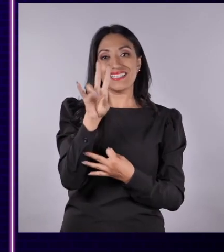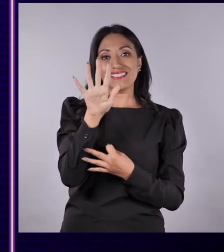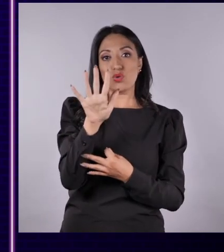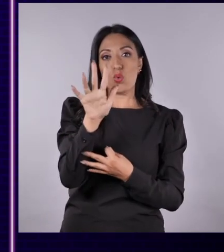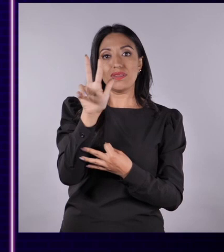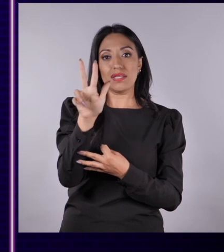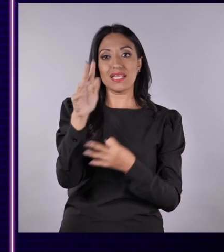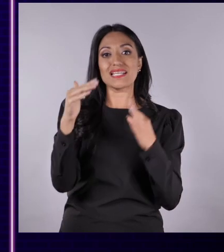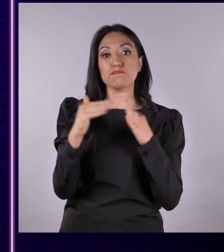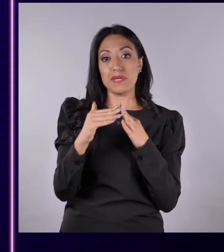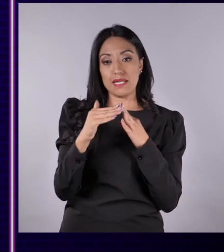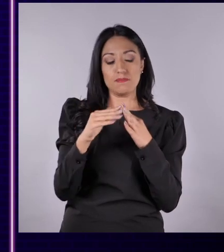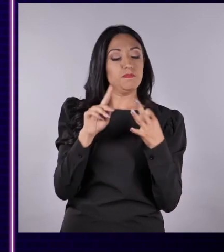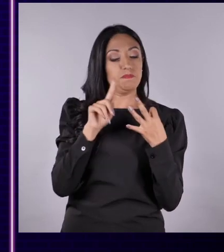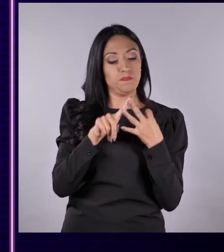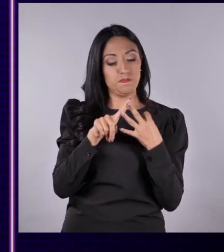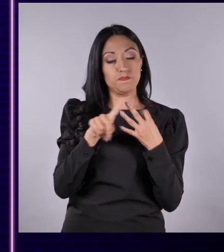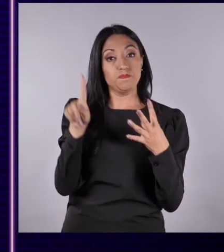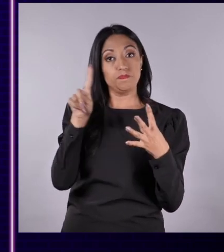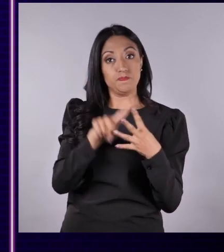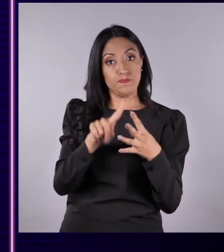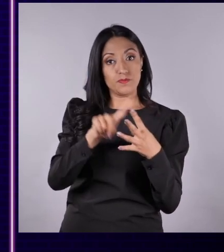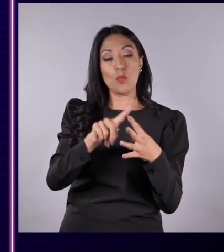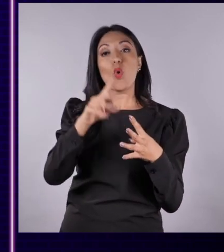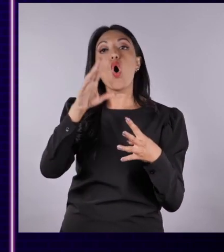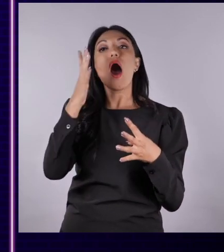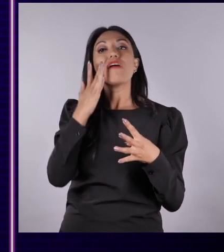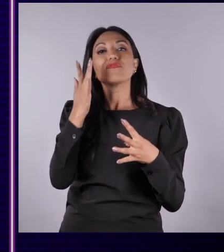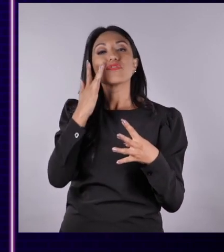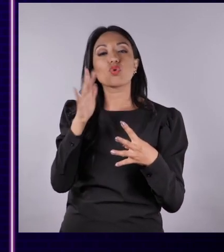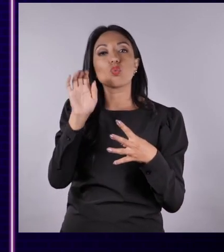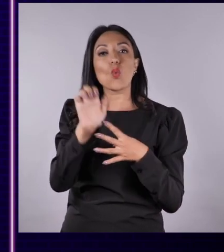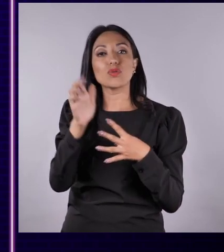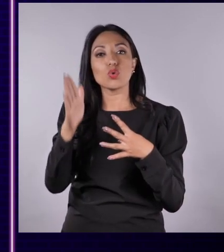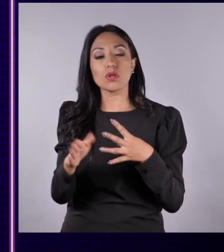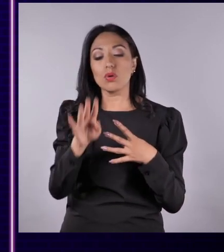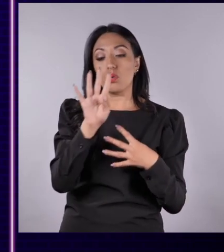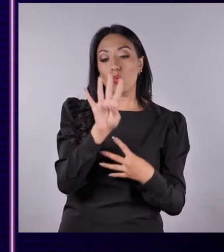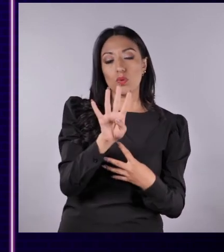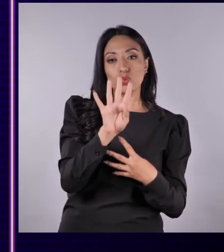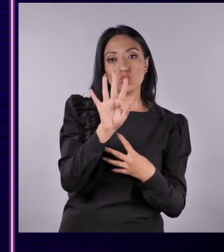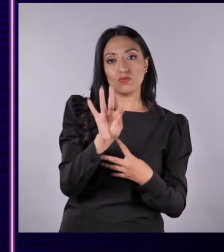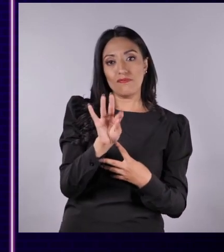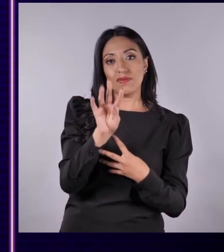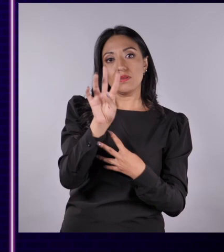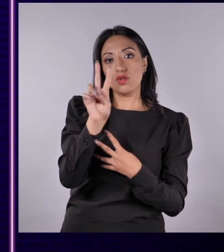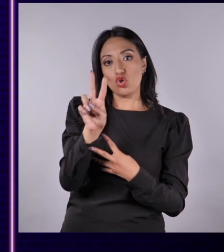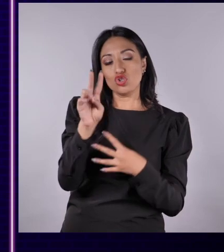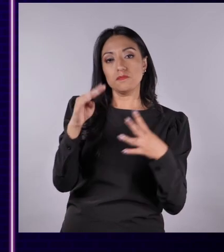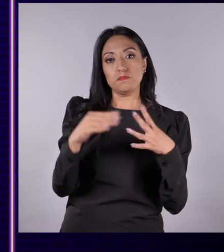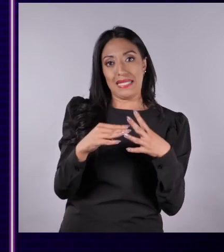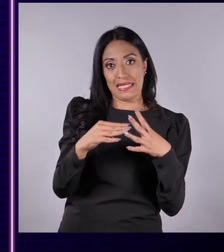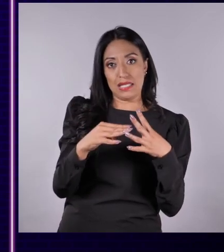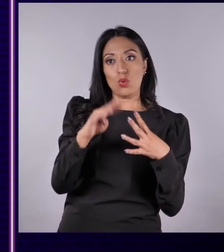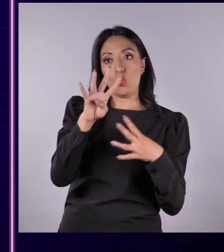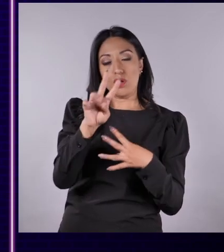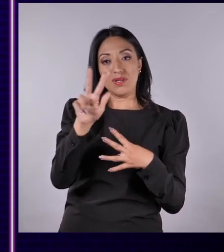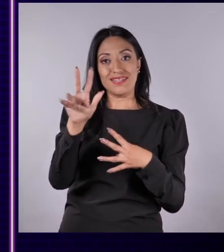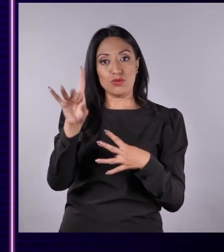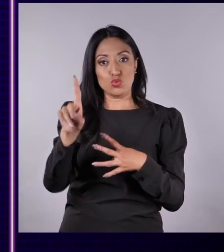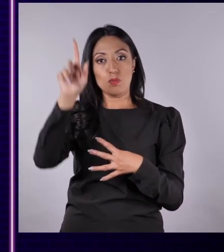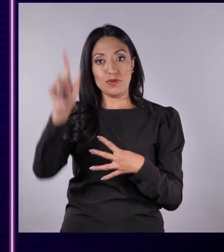753.141 personas. Y como afroecuatorianos, 492